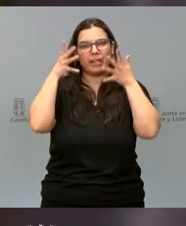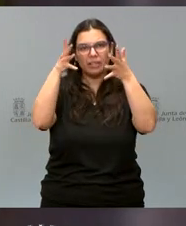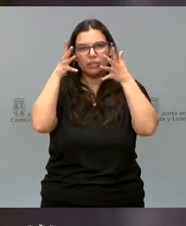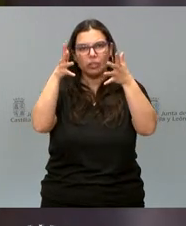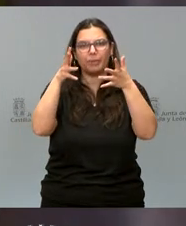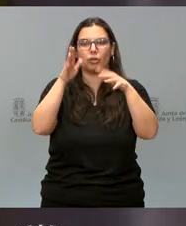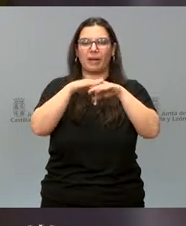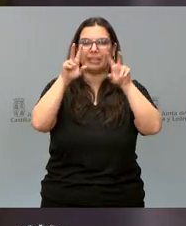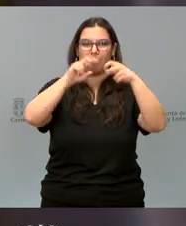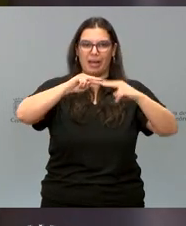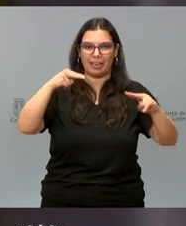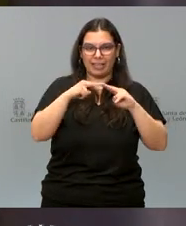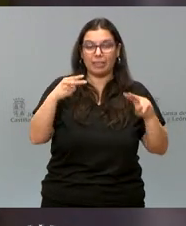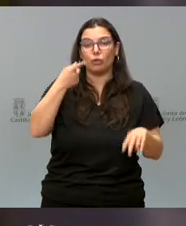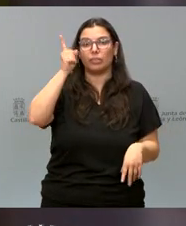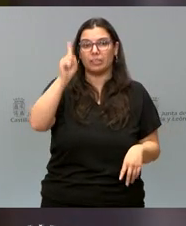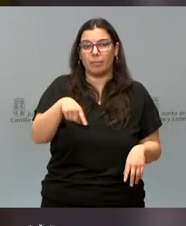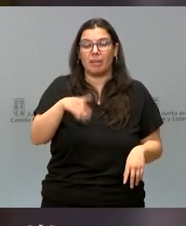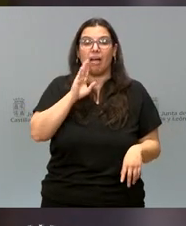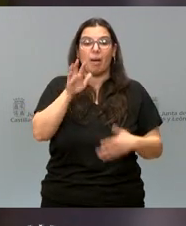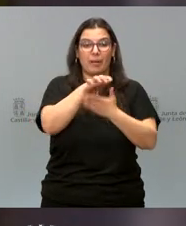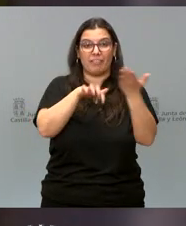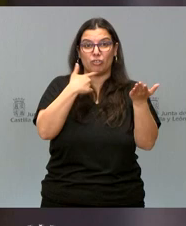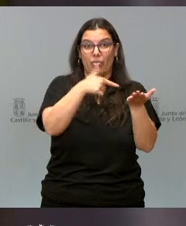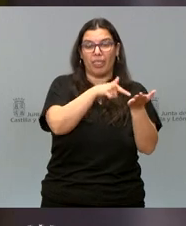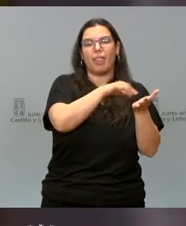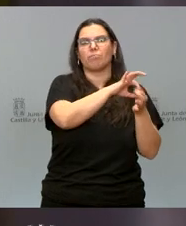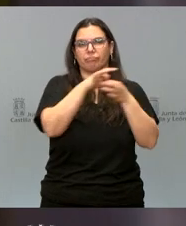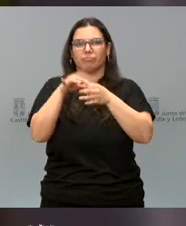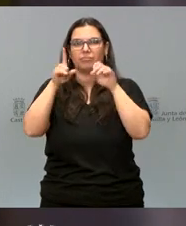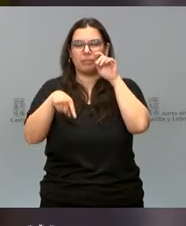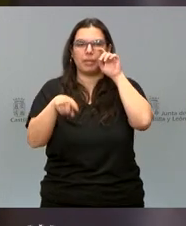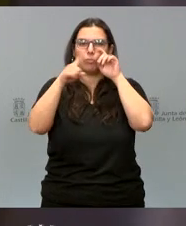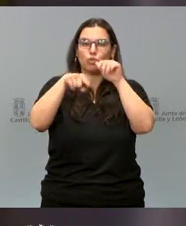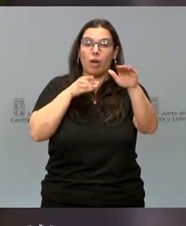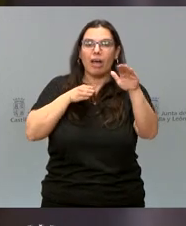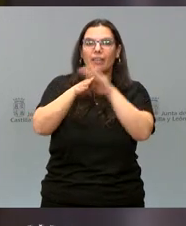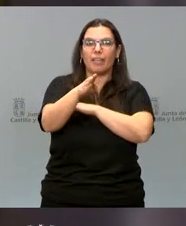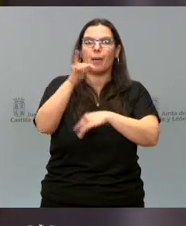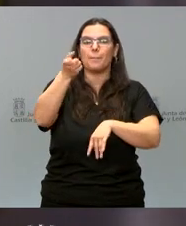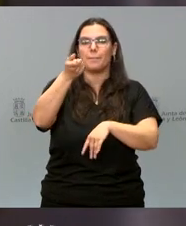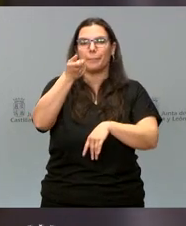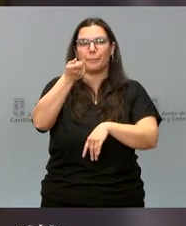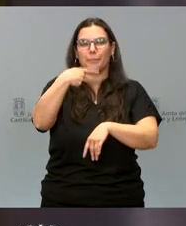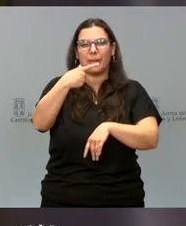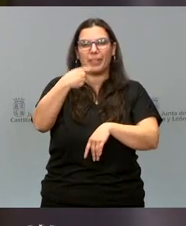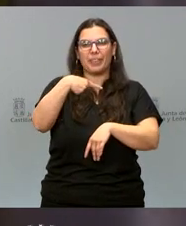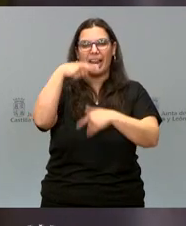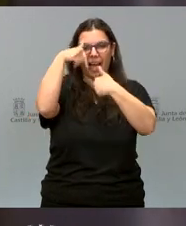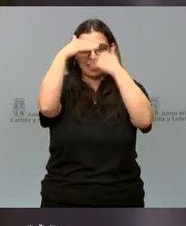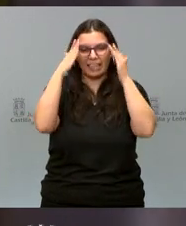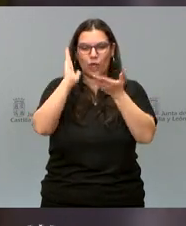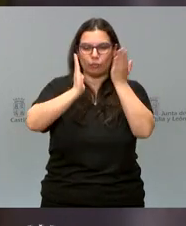genético y, como bien se decía en el manifiesto, vais a tener acceso a una medicina personalizada